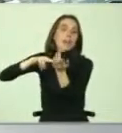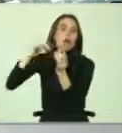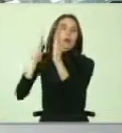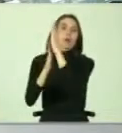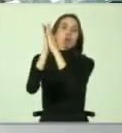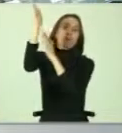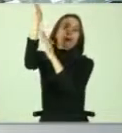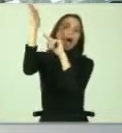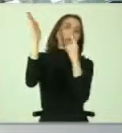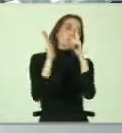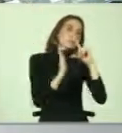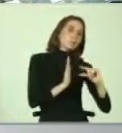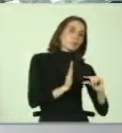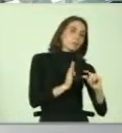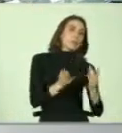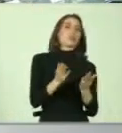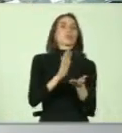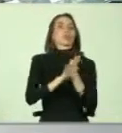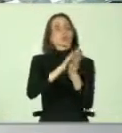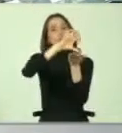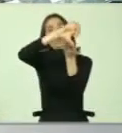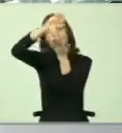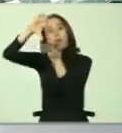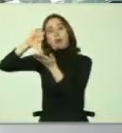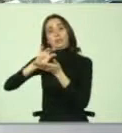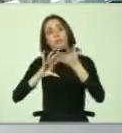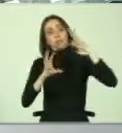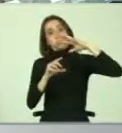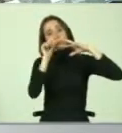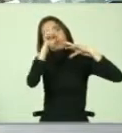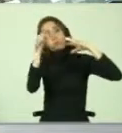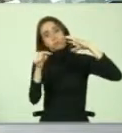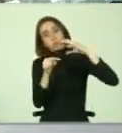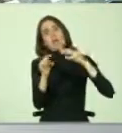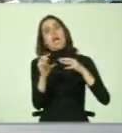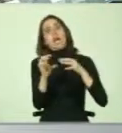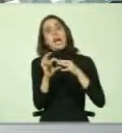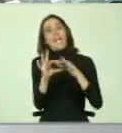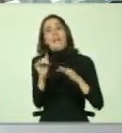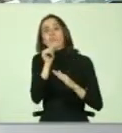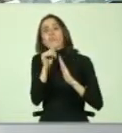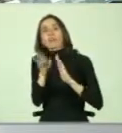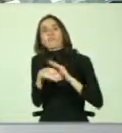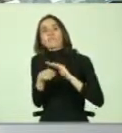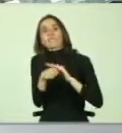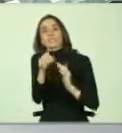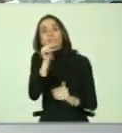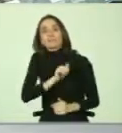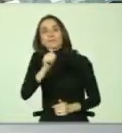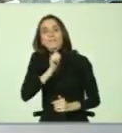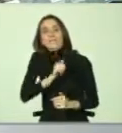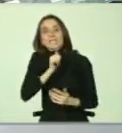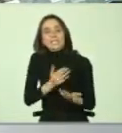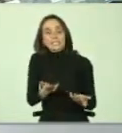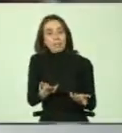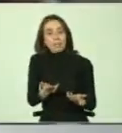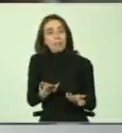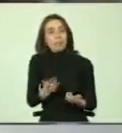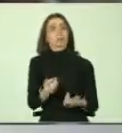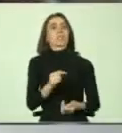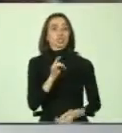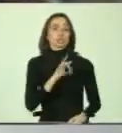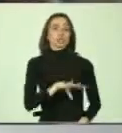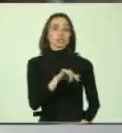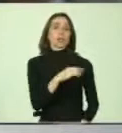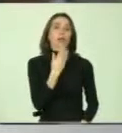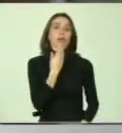que otros, en todos los países existen graves vacíos o déficits. Esto es así en